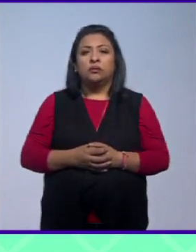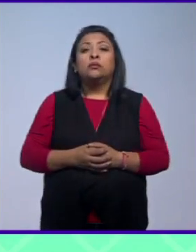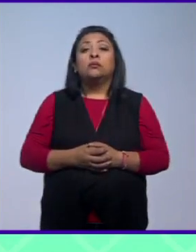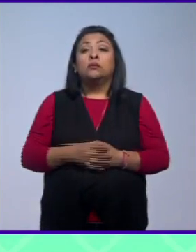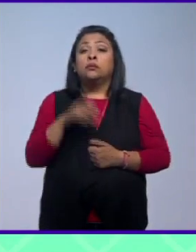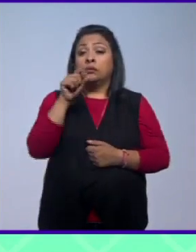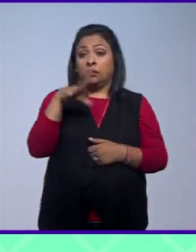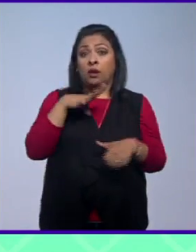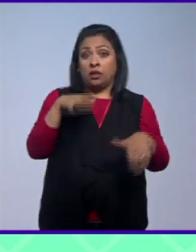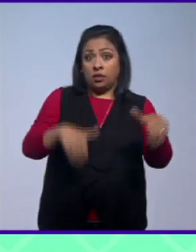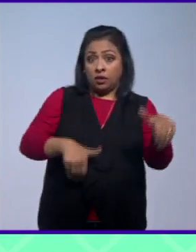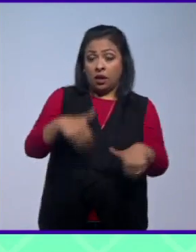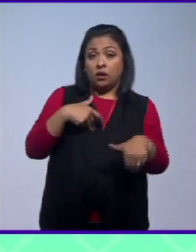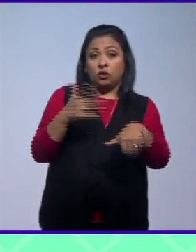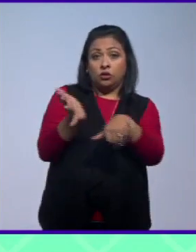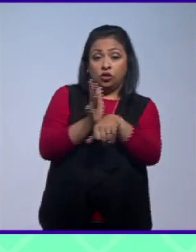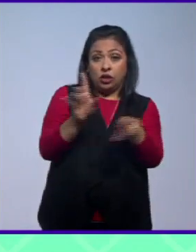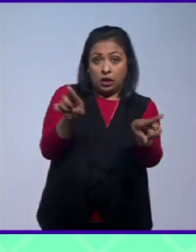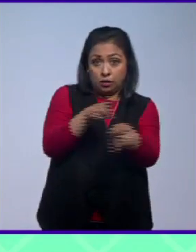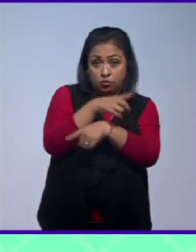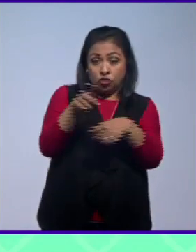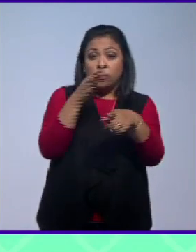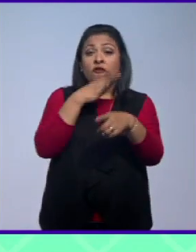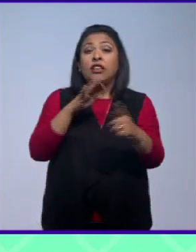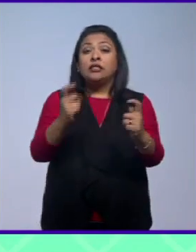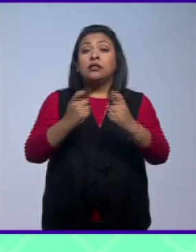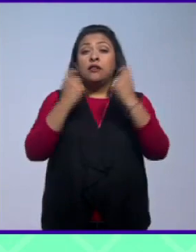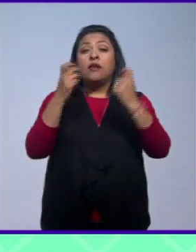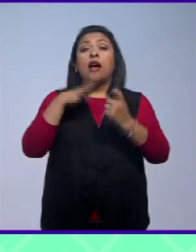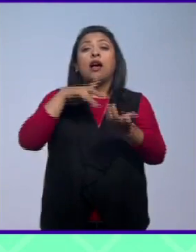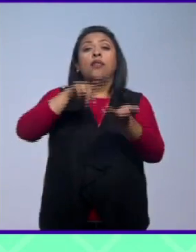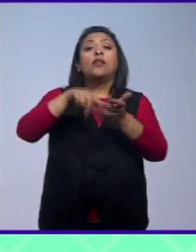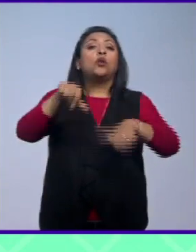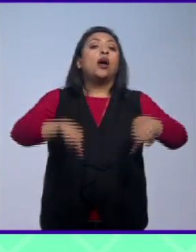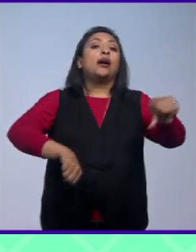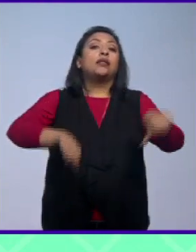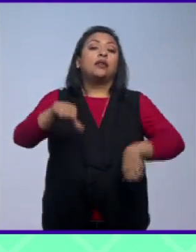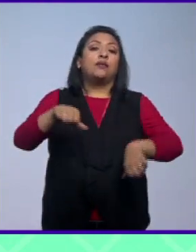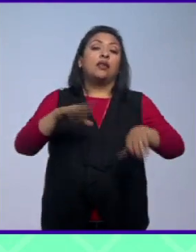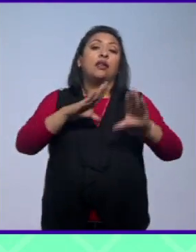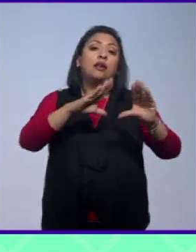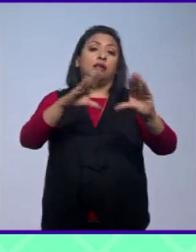Además de teatro cine y música el festival cuenta con actividades académicas